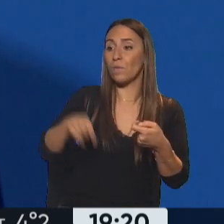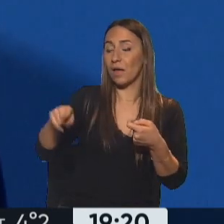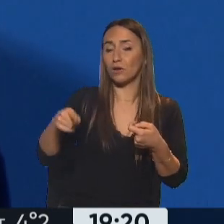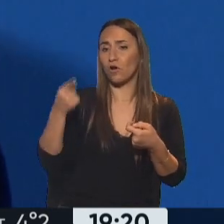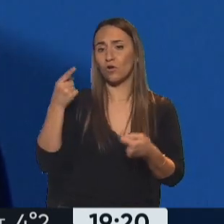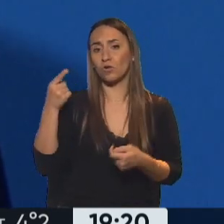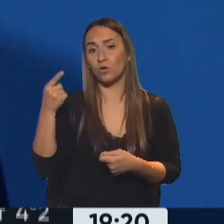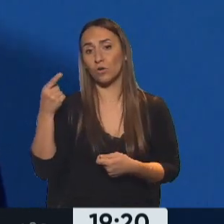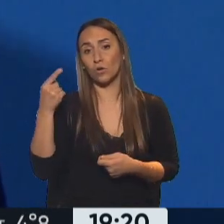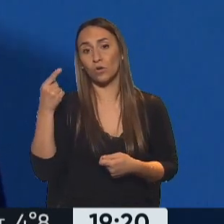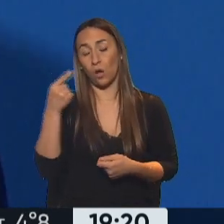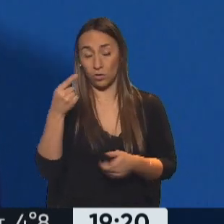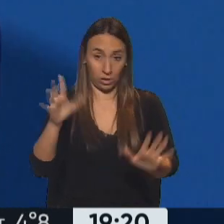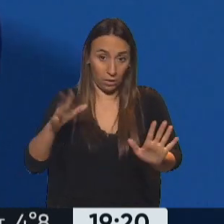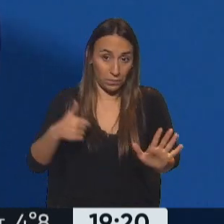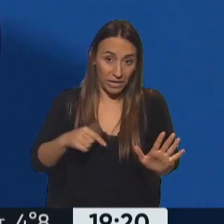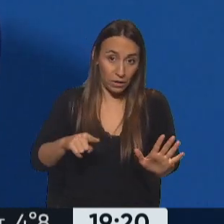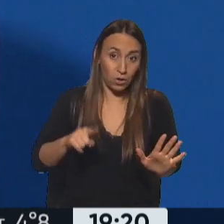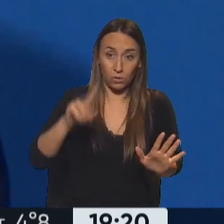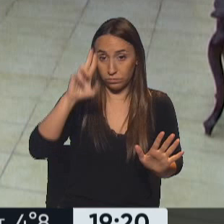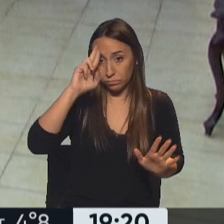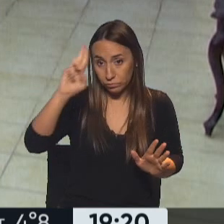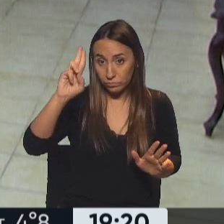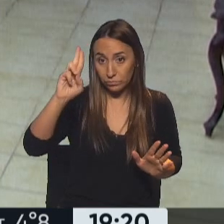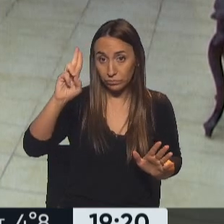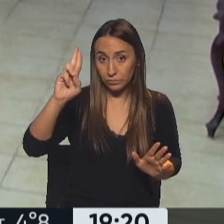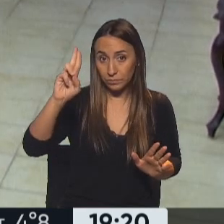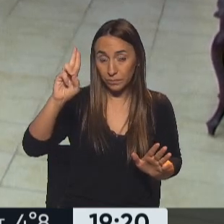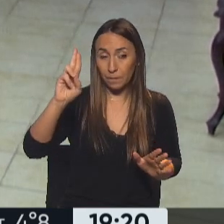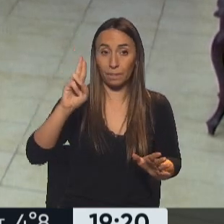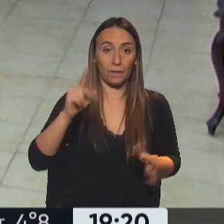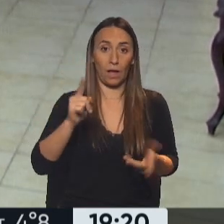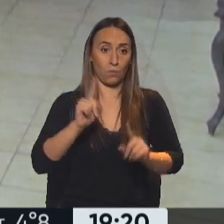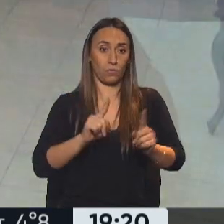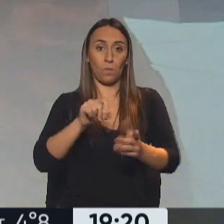privada y respetuosa a dicha exclusión.